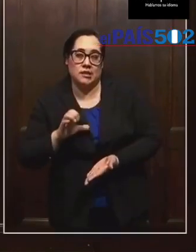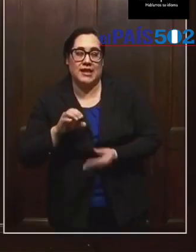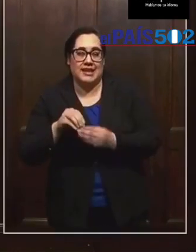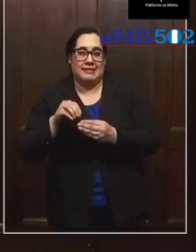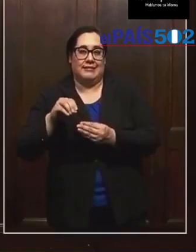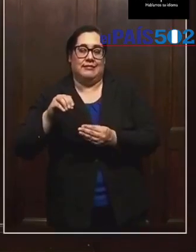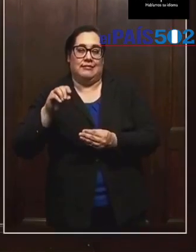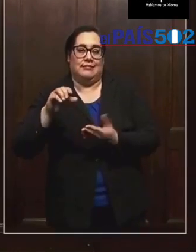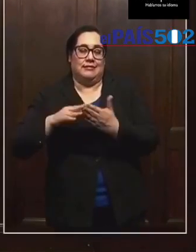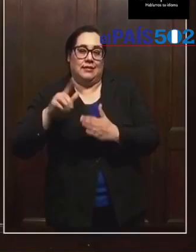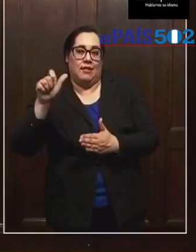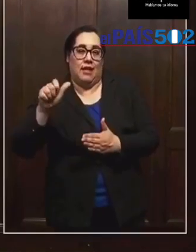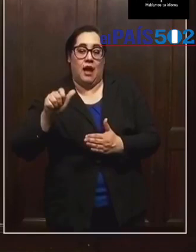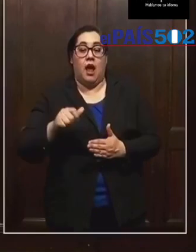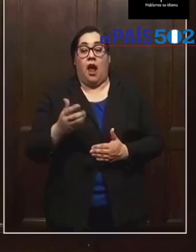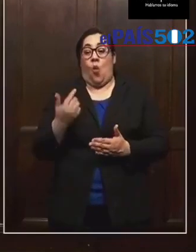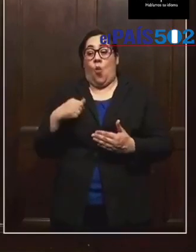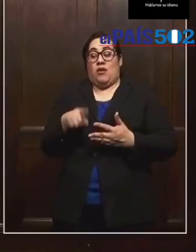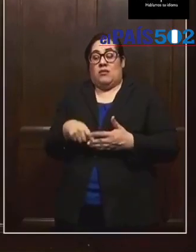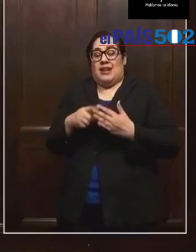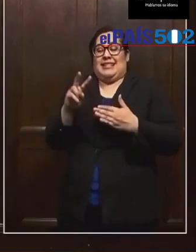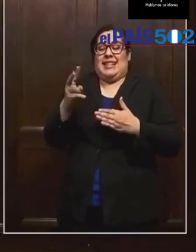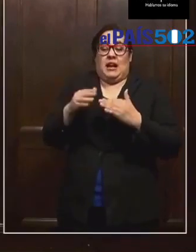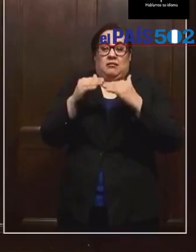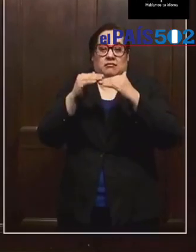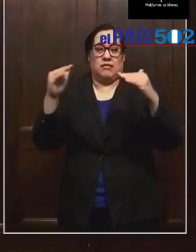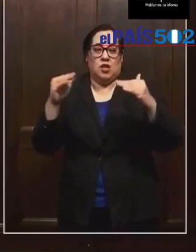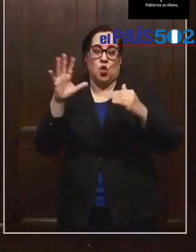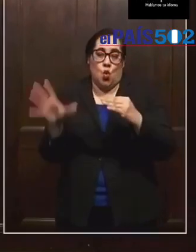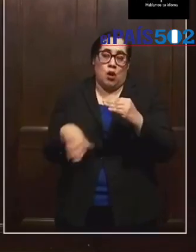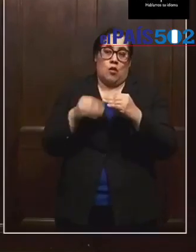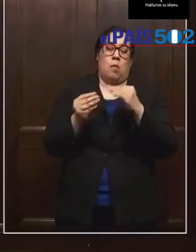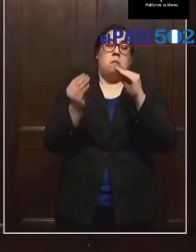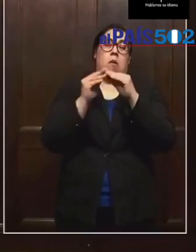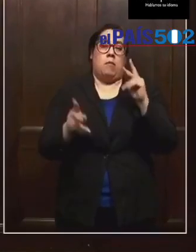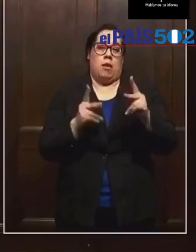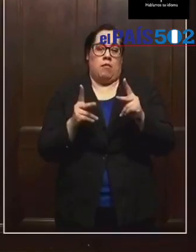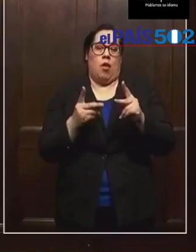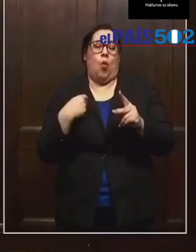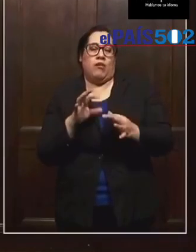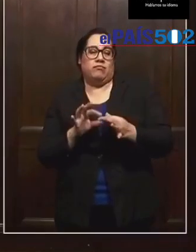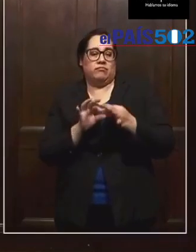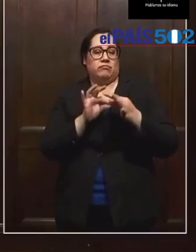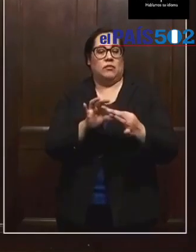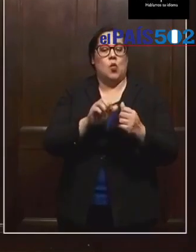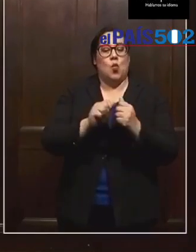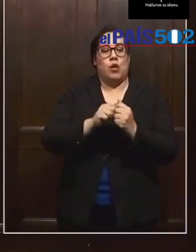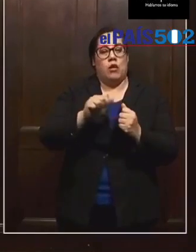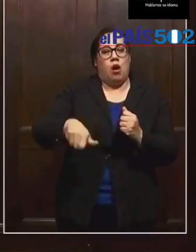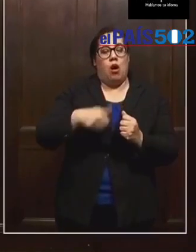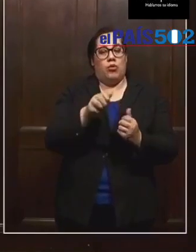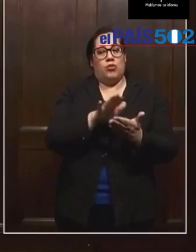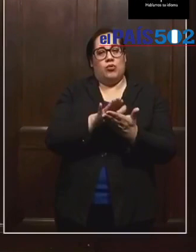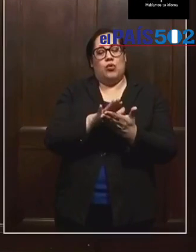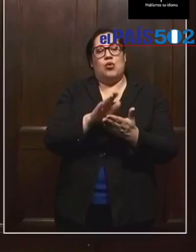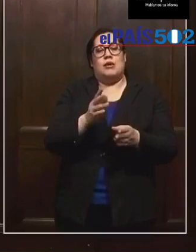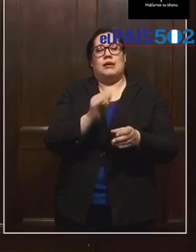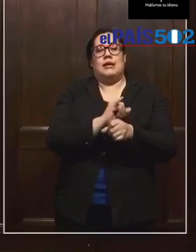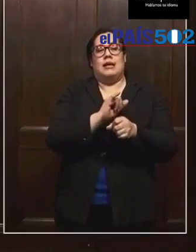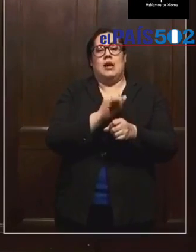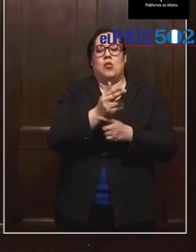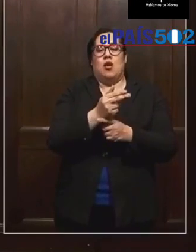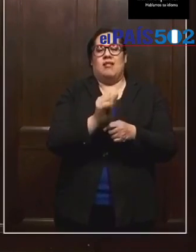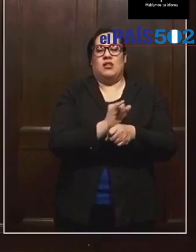segunda fase de este proyecto para incluir a más personas y unirnos con la Academia de Hospitalidad para